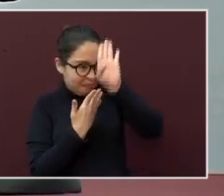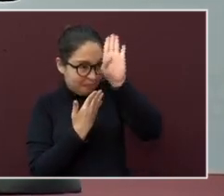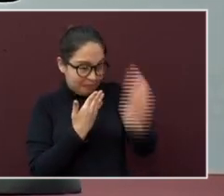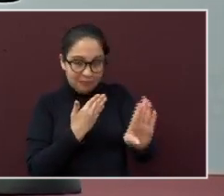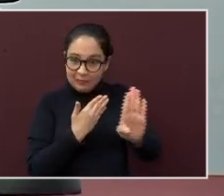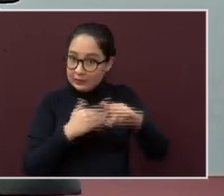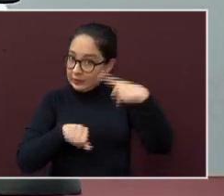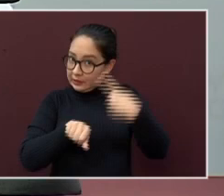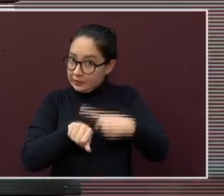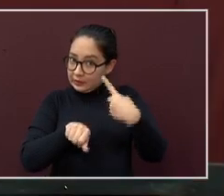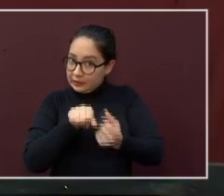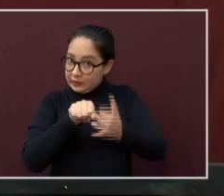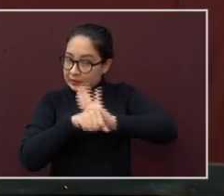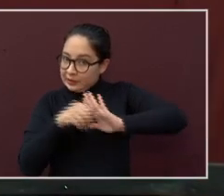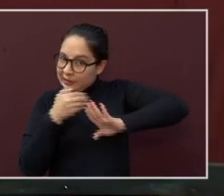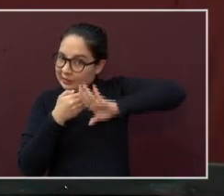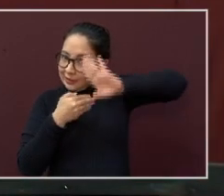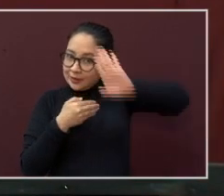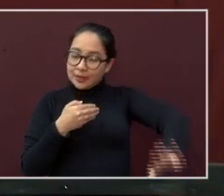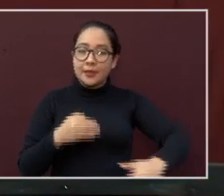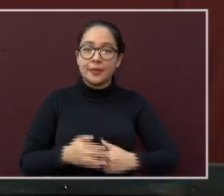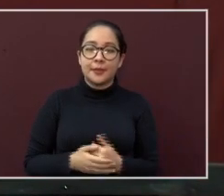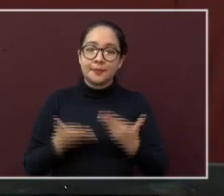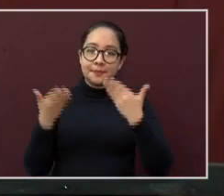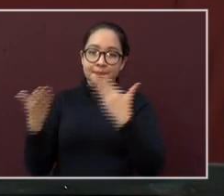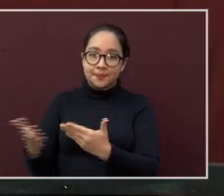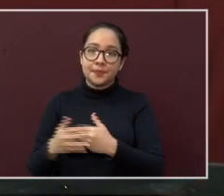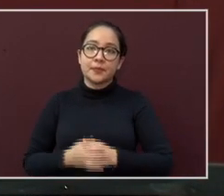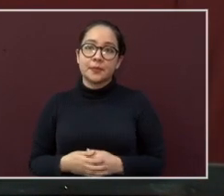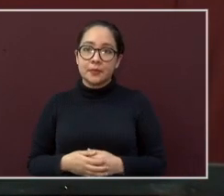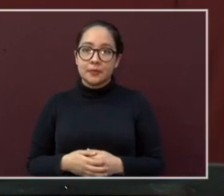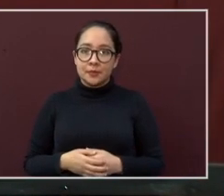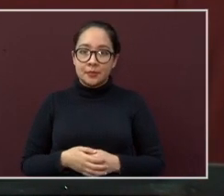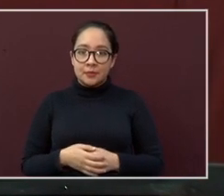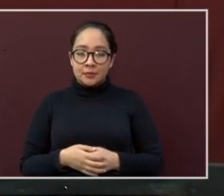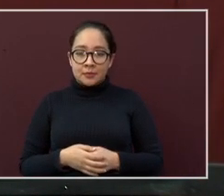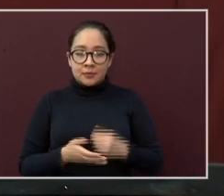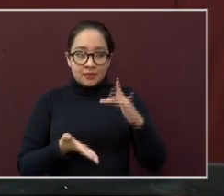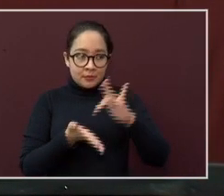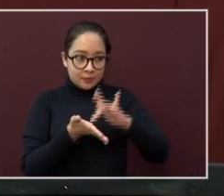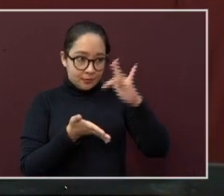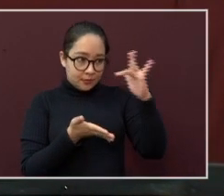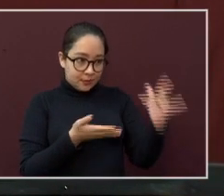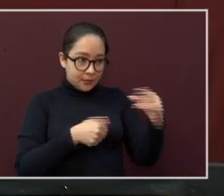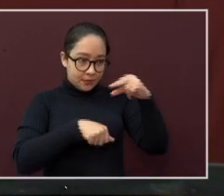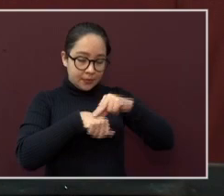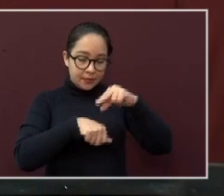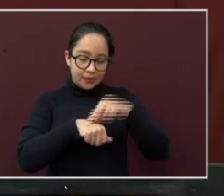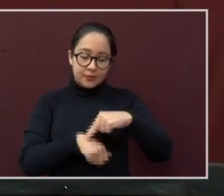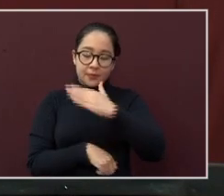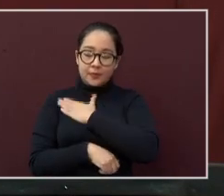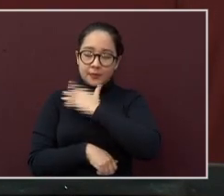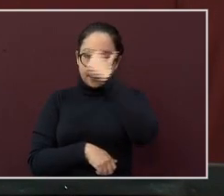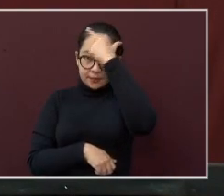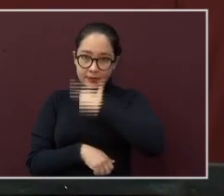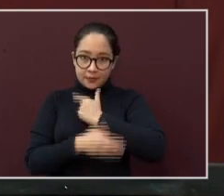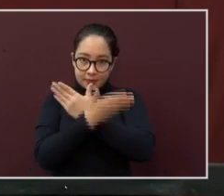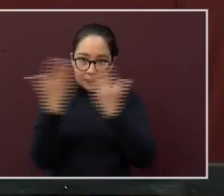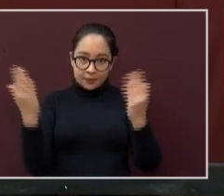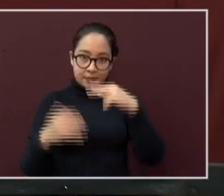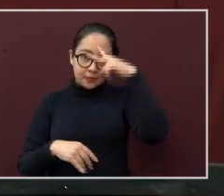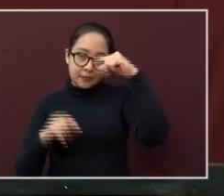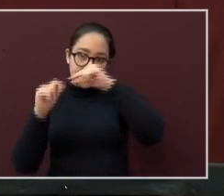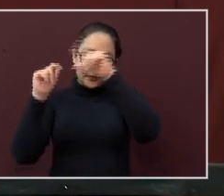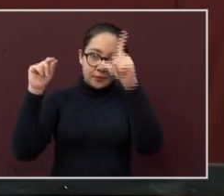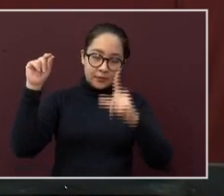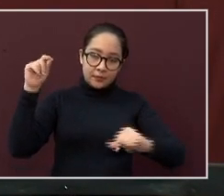contraer la enfermedad. Adelante, doctor Espejo. Muchas gracias, doctor. Buenas noches a todos. A nivel nacional,